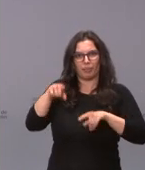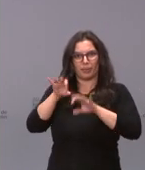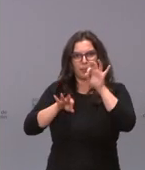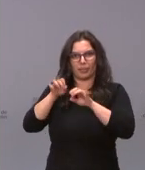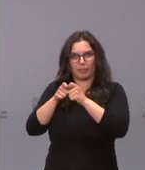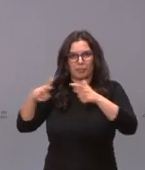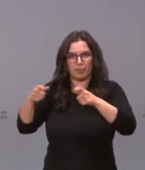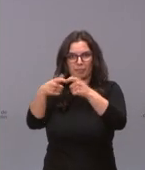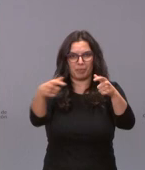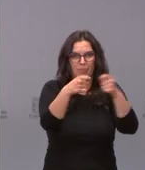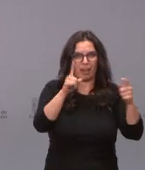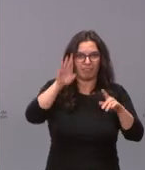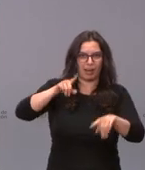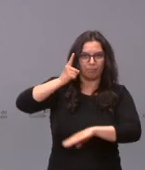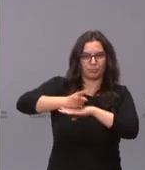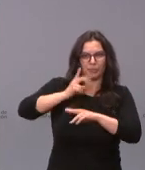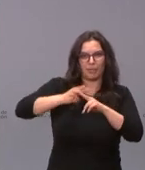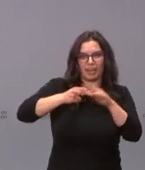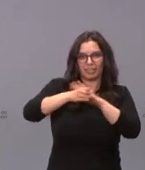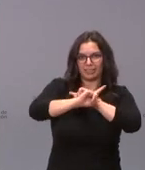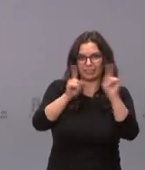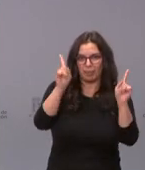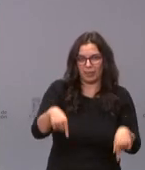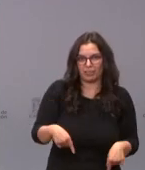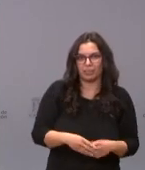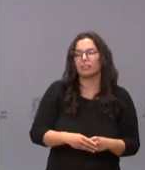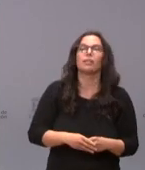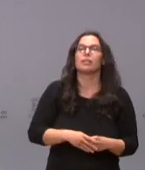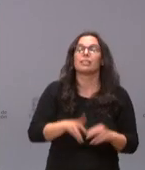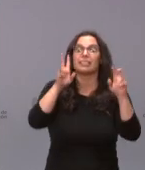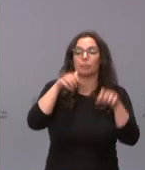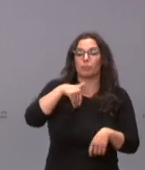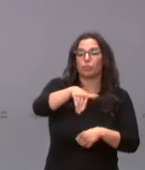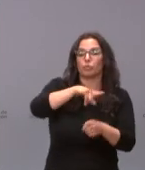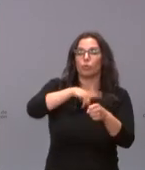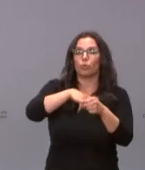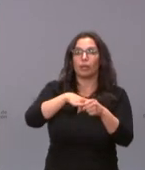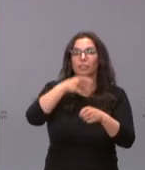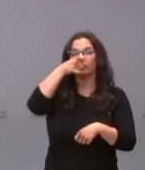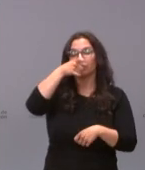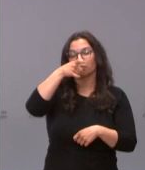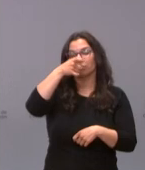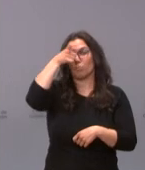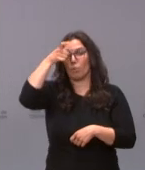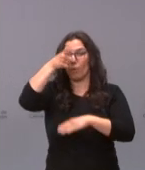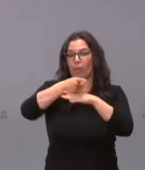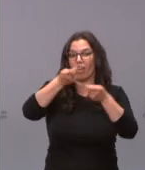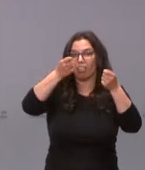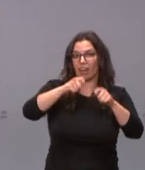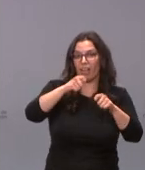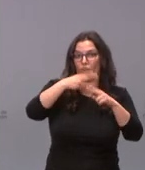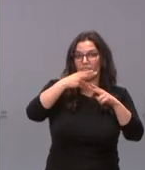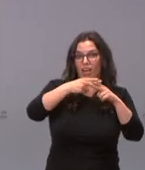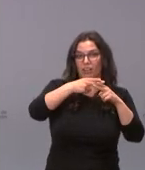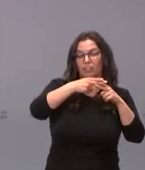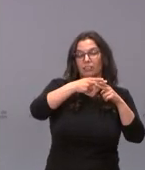con respecto a cuántos municipios van a ver cerrados el interior en este